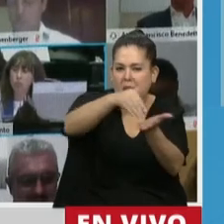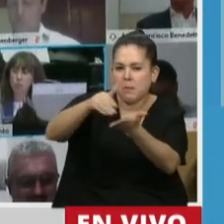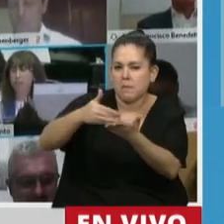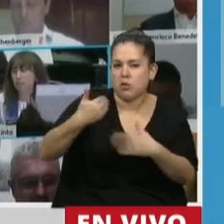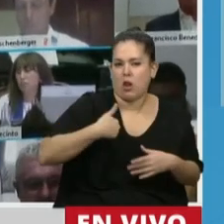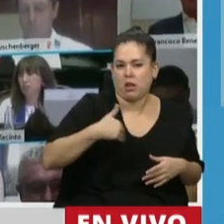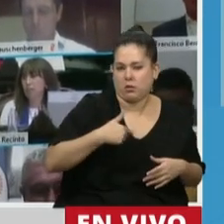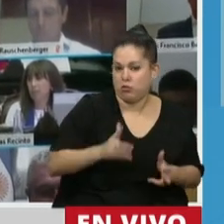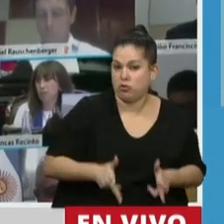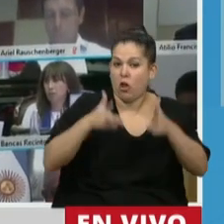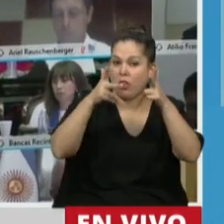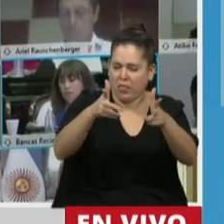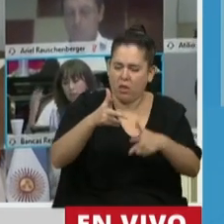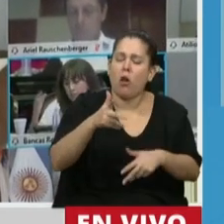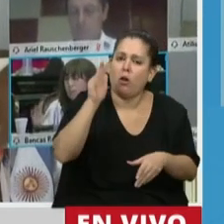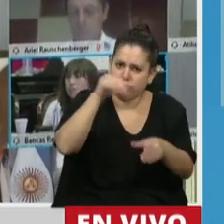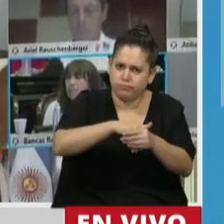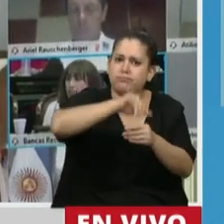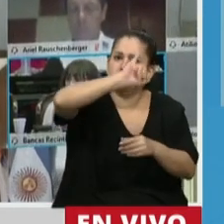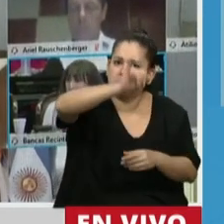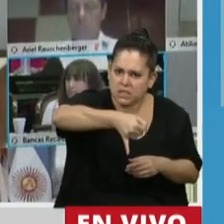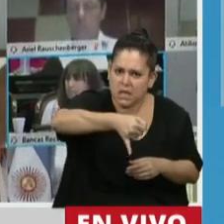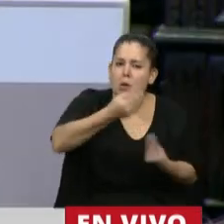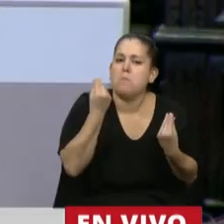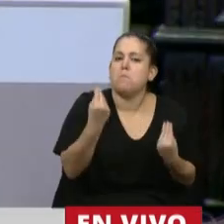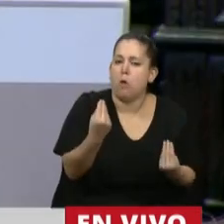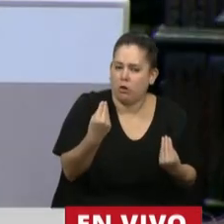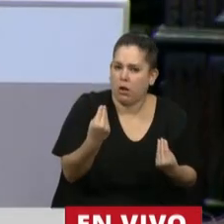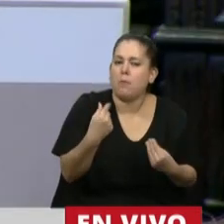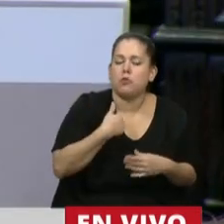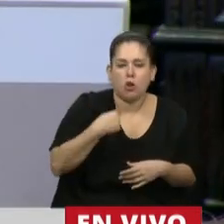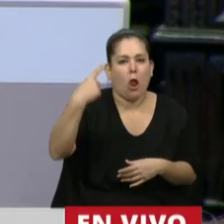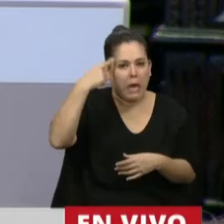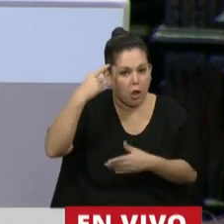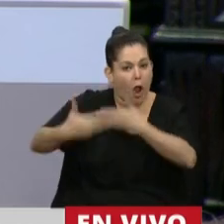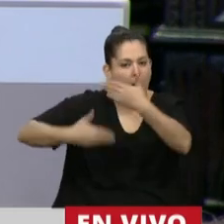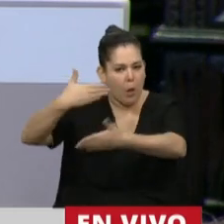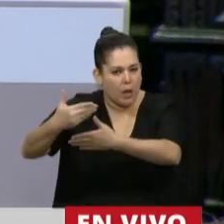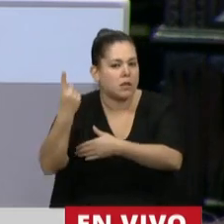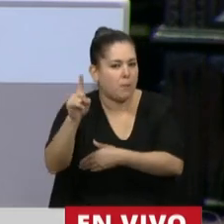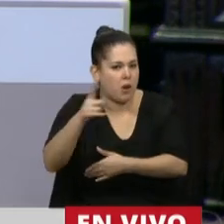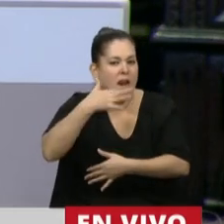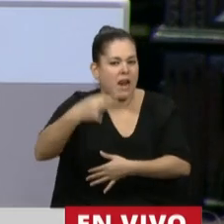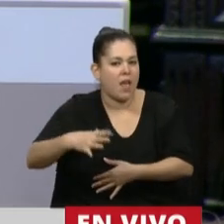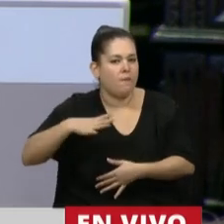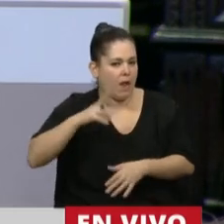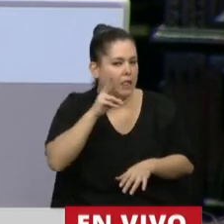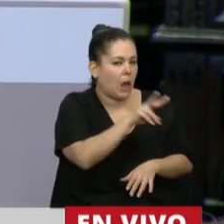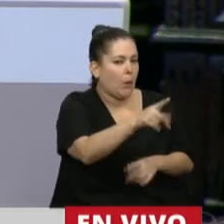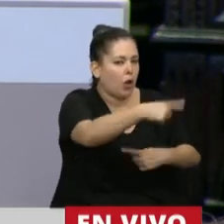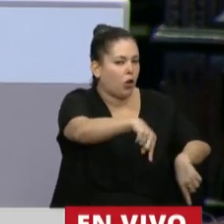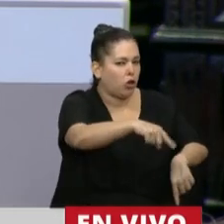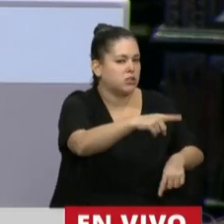Adelanto desde ya que apoyo este proyecto porque claramente es un avance, pero miremos la realidad que está viviendo cada